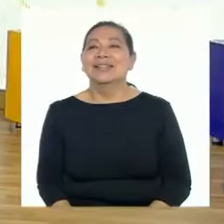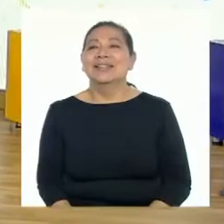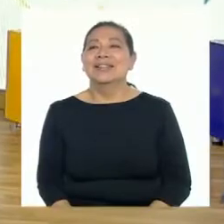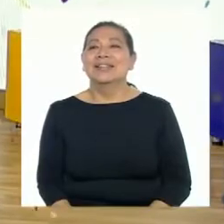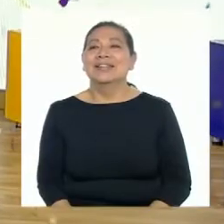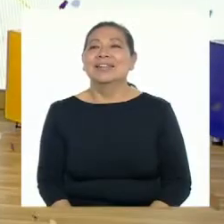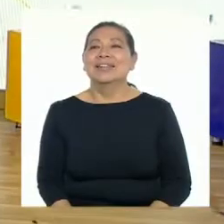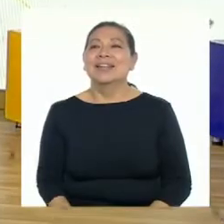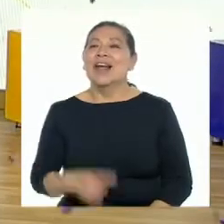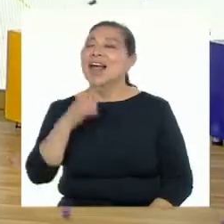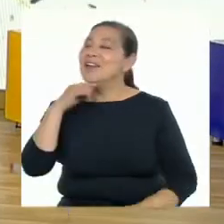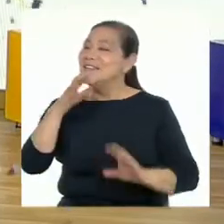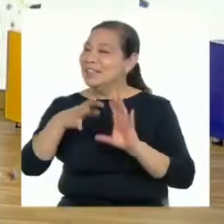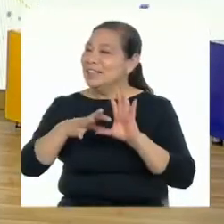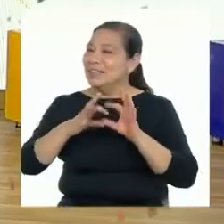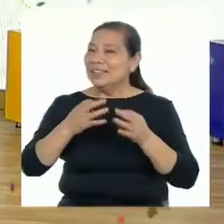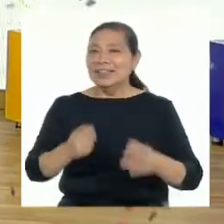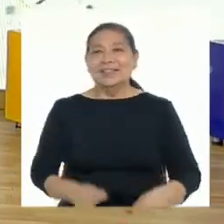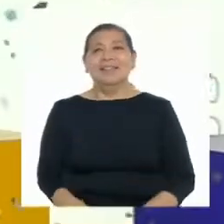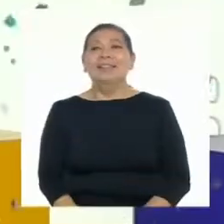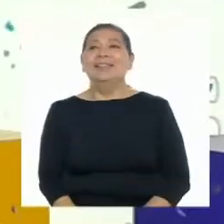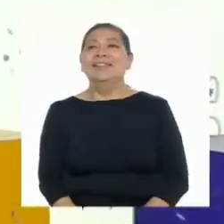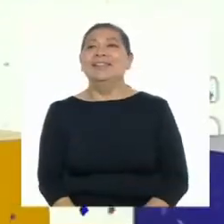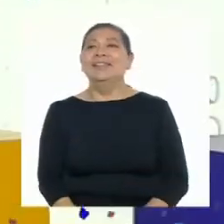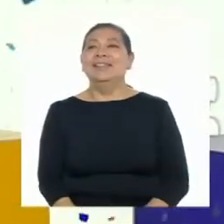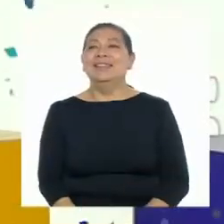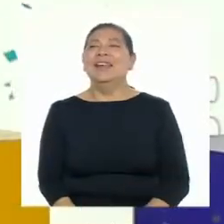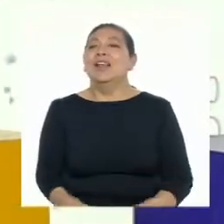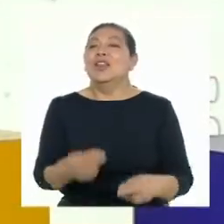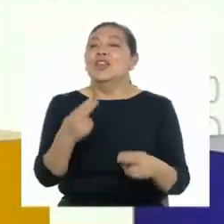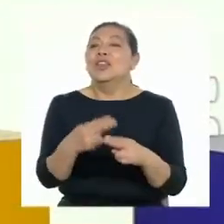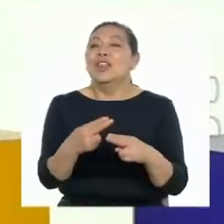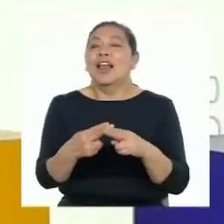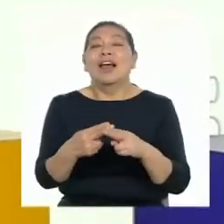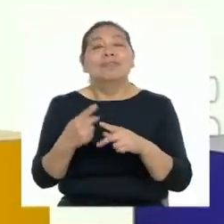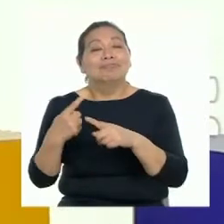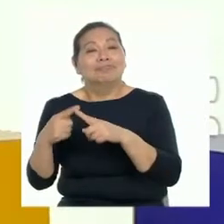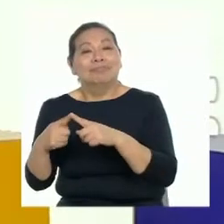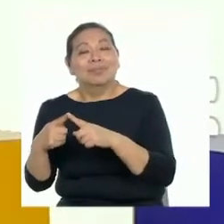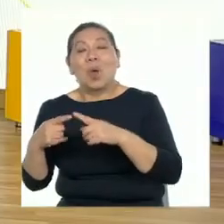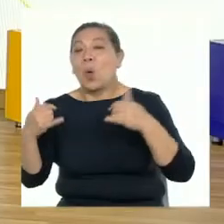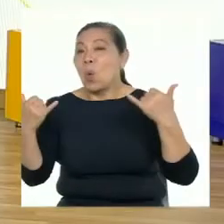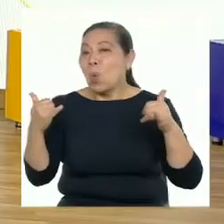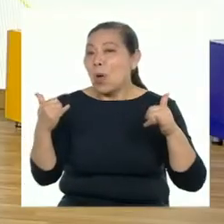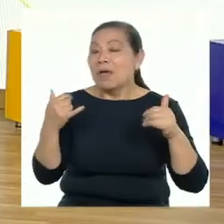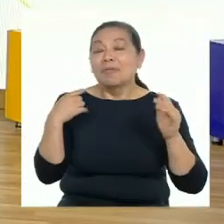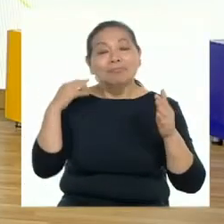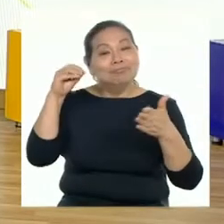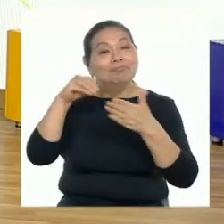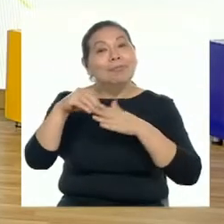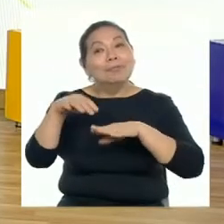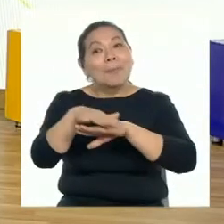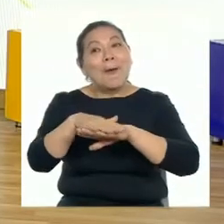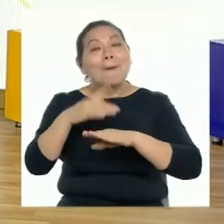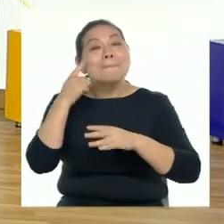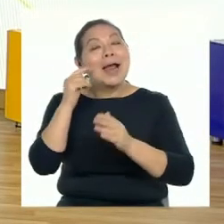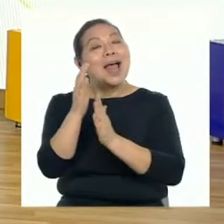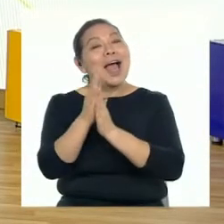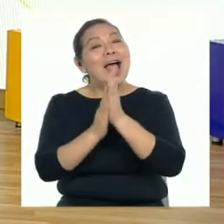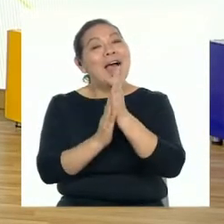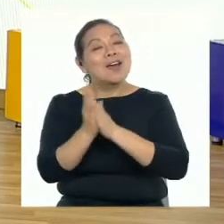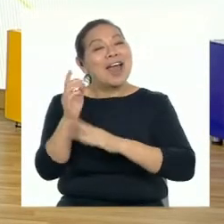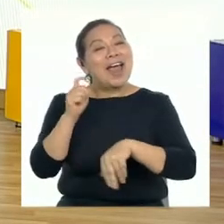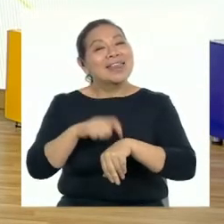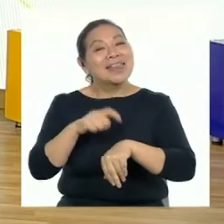Las Familimpiadas, que es el nombre de las actividades recreativas que hemos planificado para aprovechar